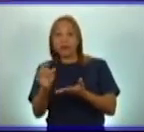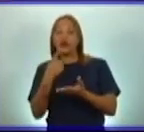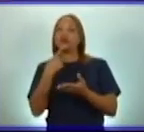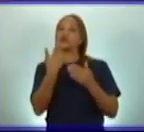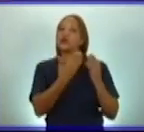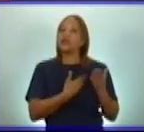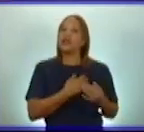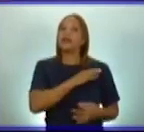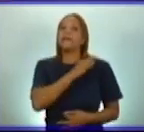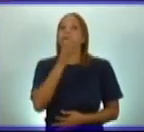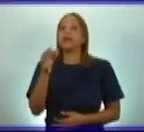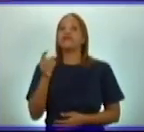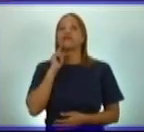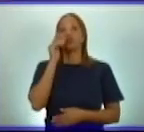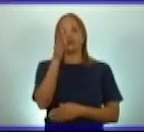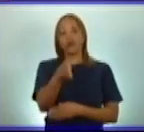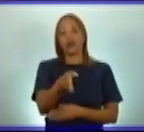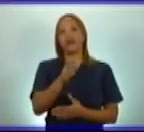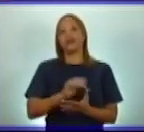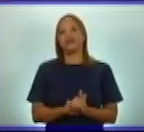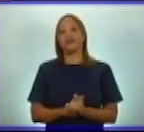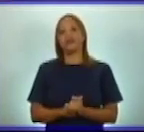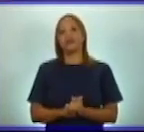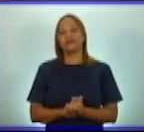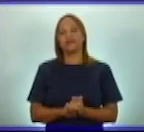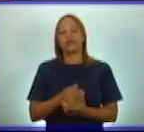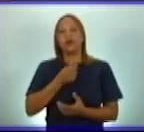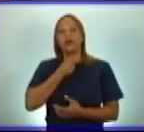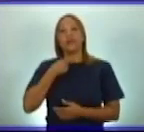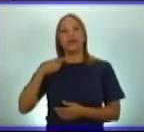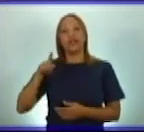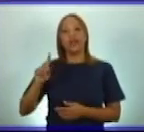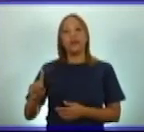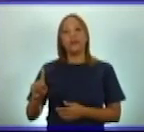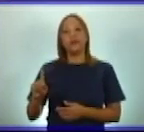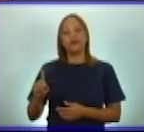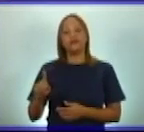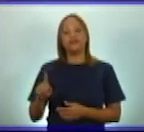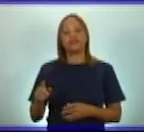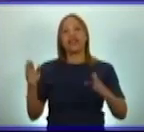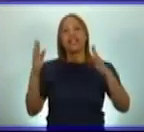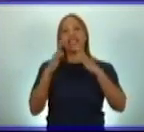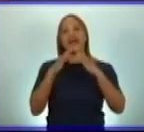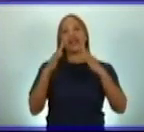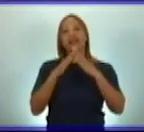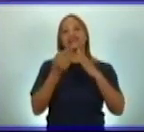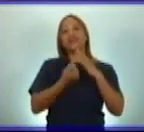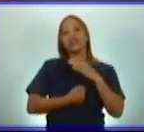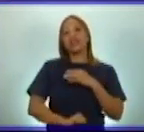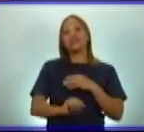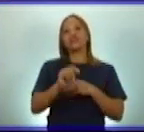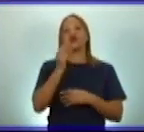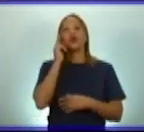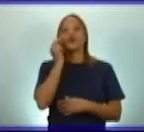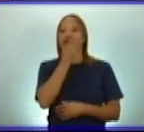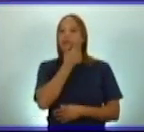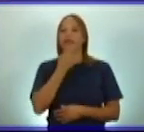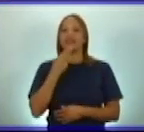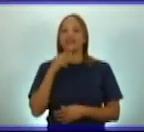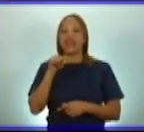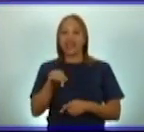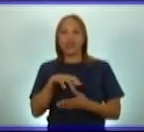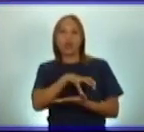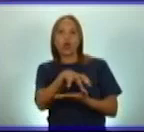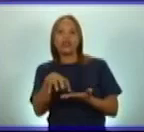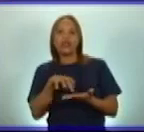invitamos a que lo hagas. Por ejemplo, la casa natal de José Martí. La ubicada